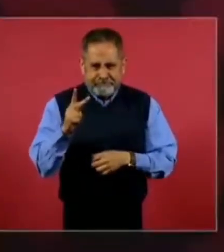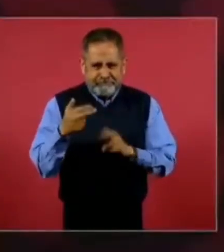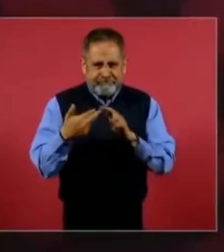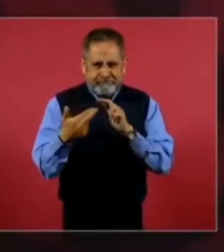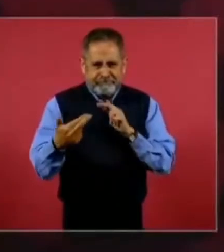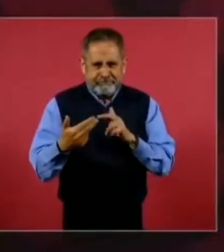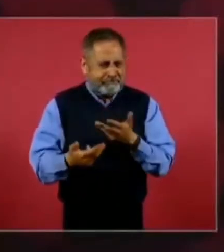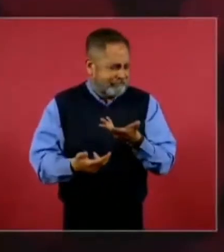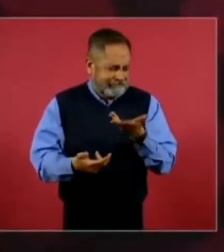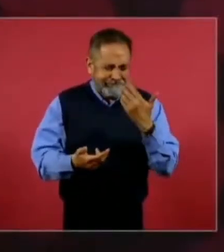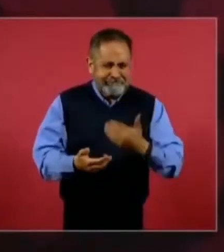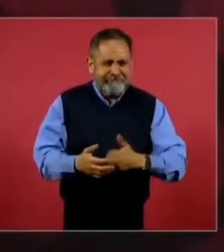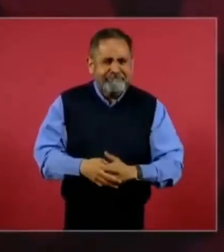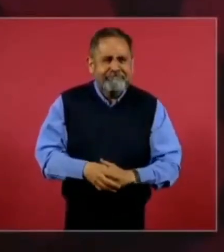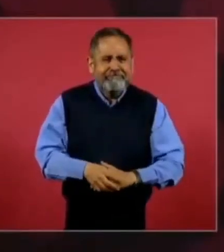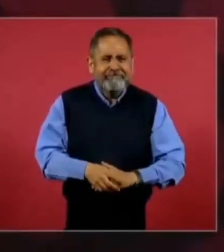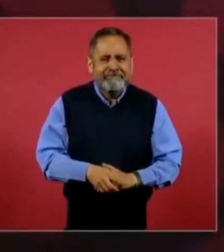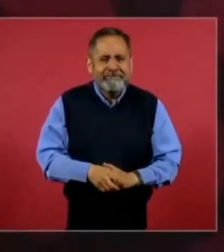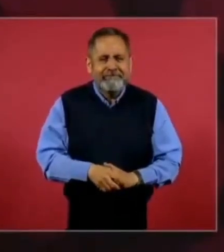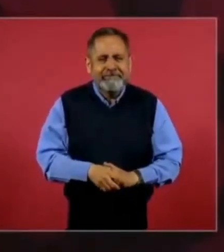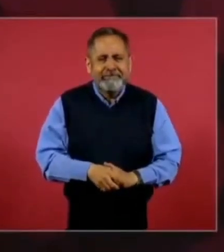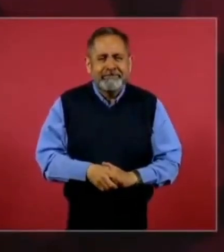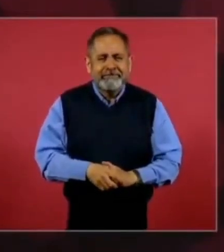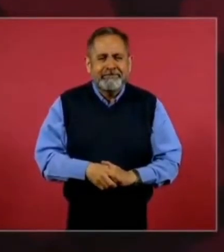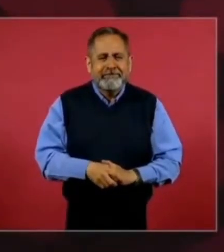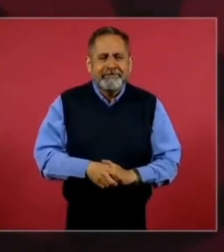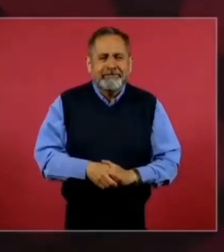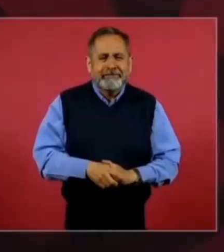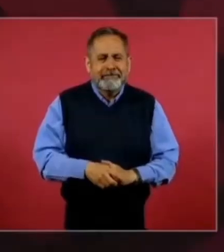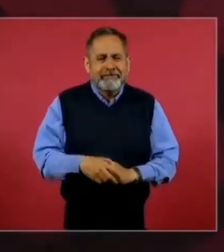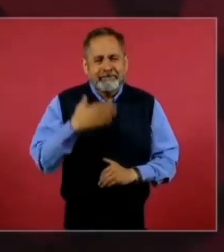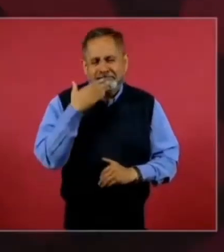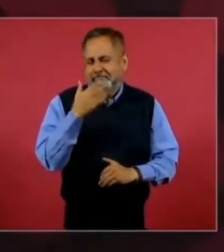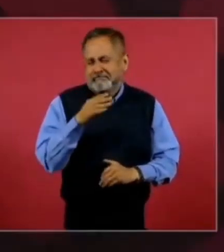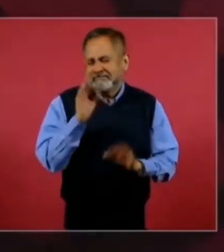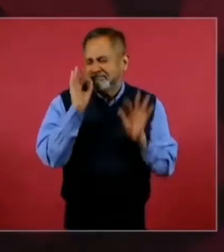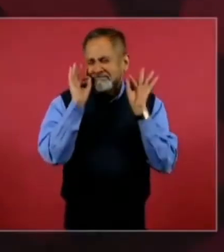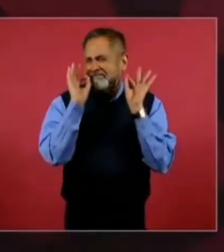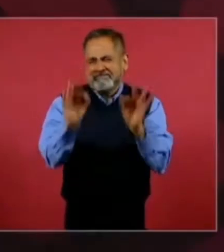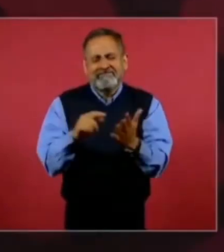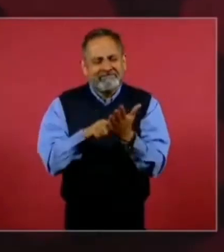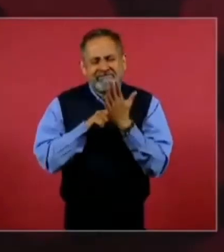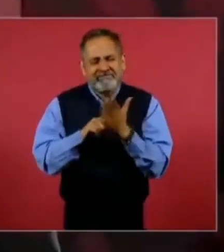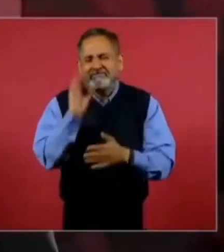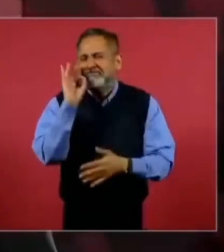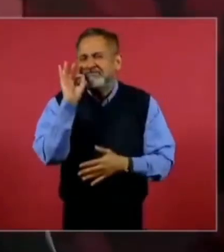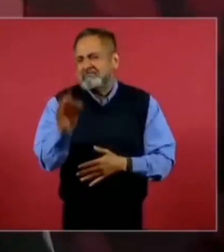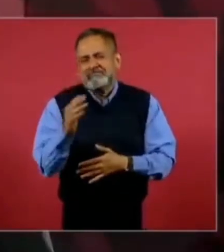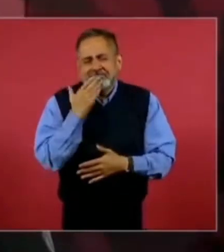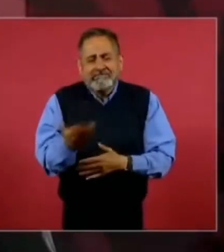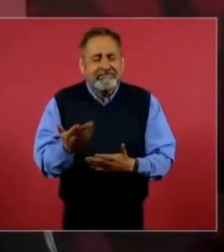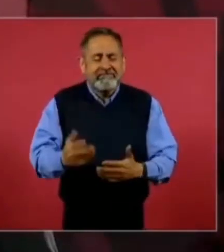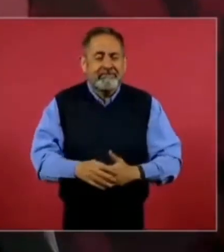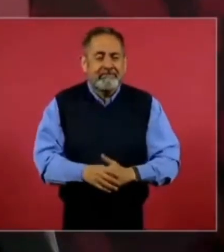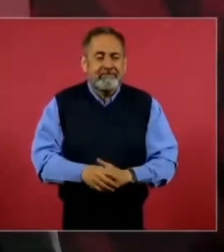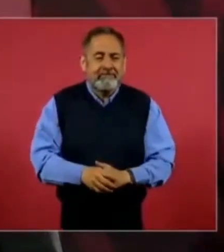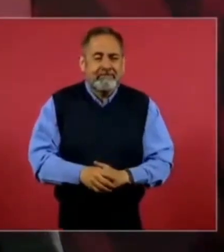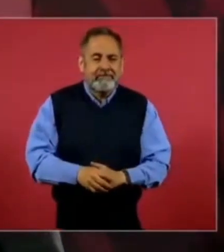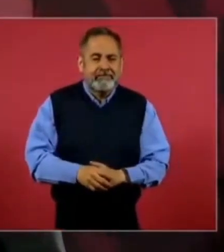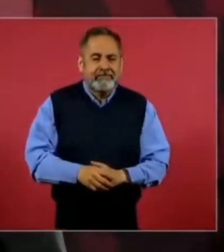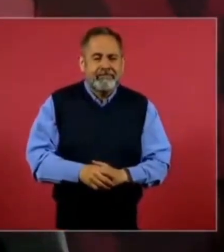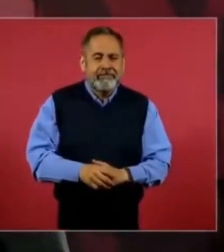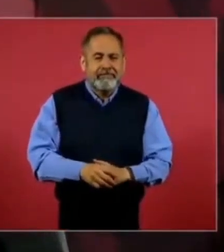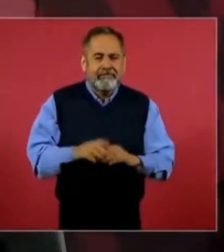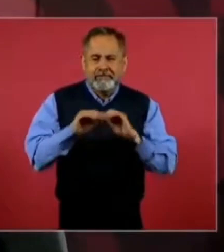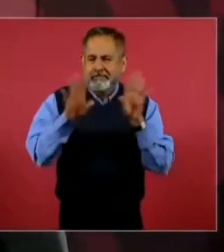un ejemplo claro de lo